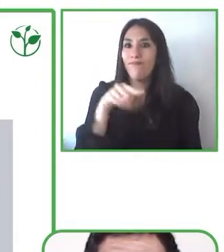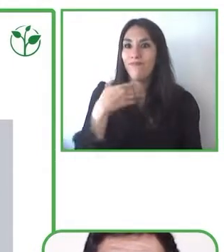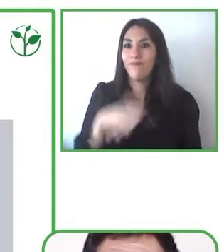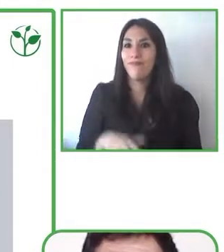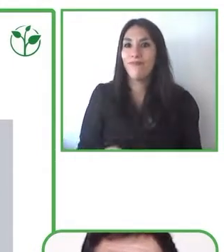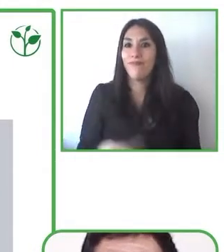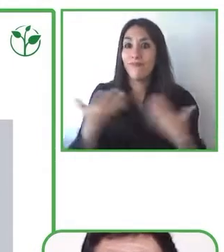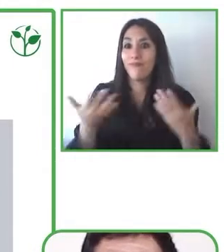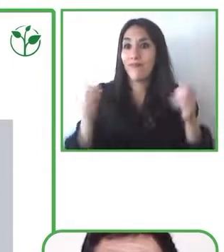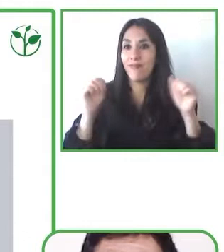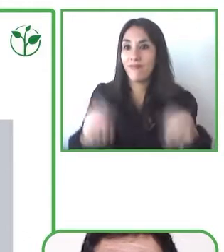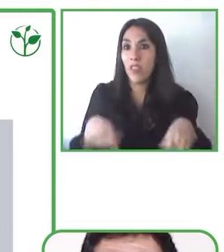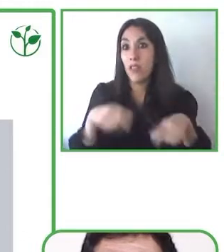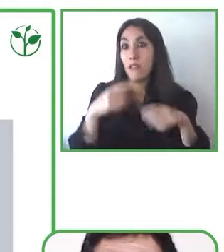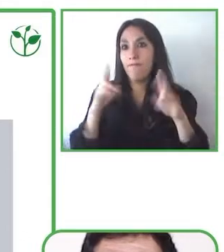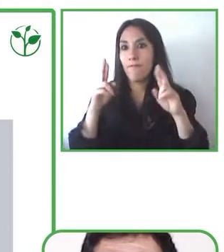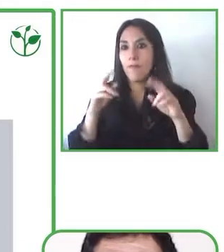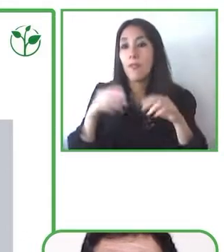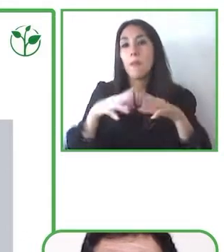participación.